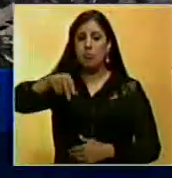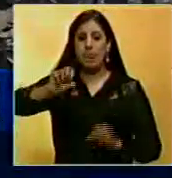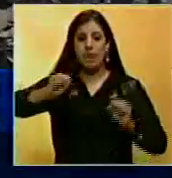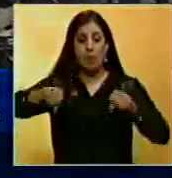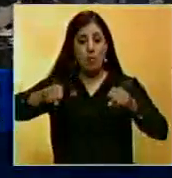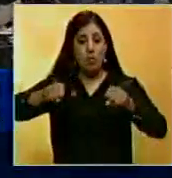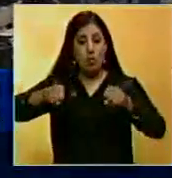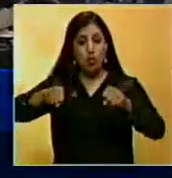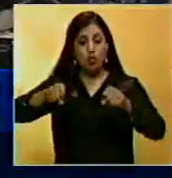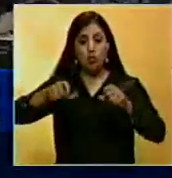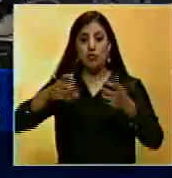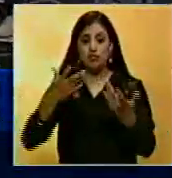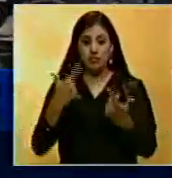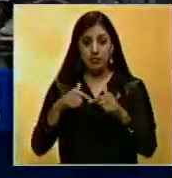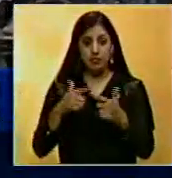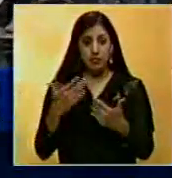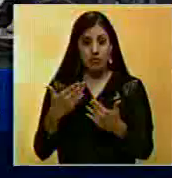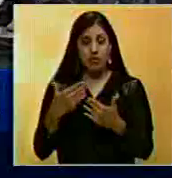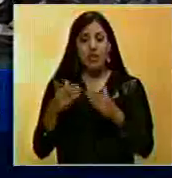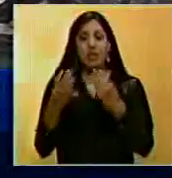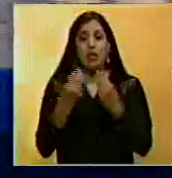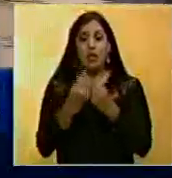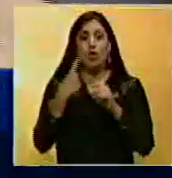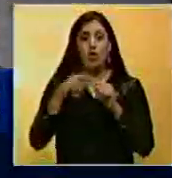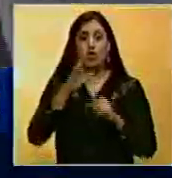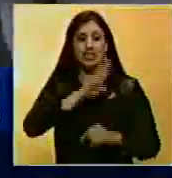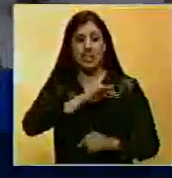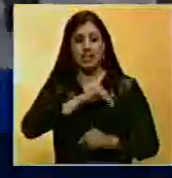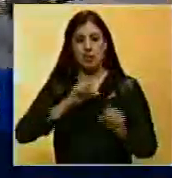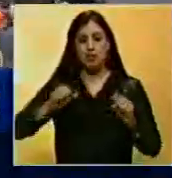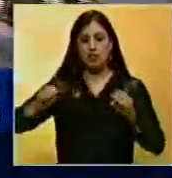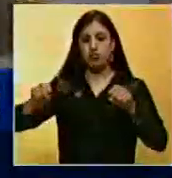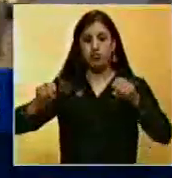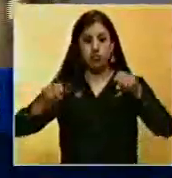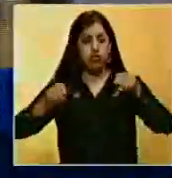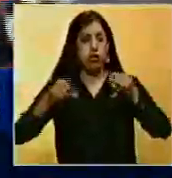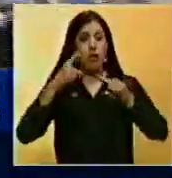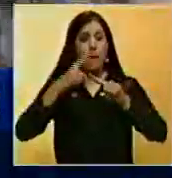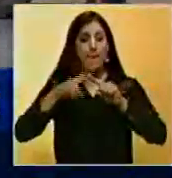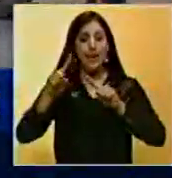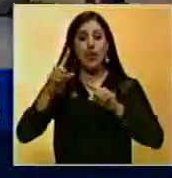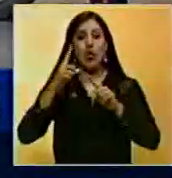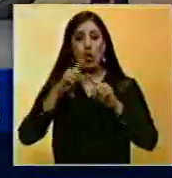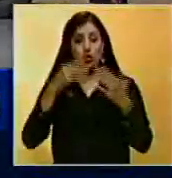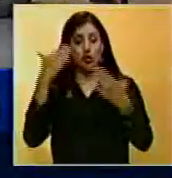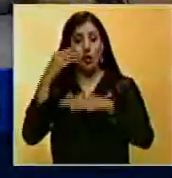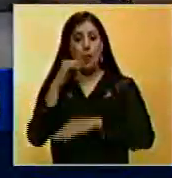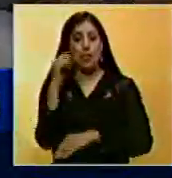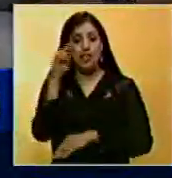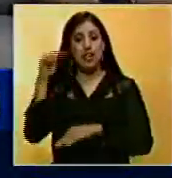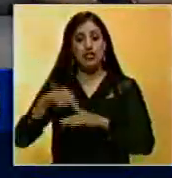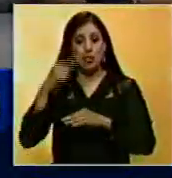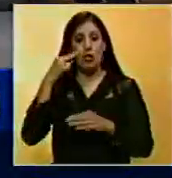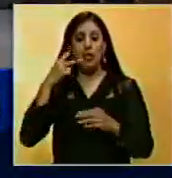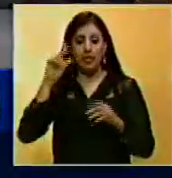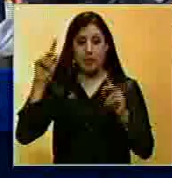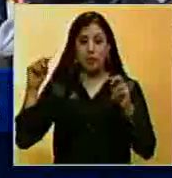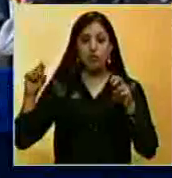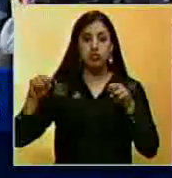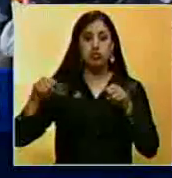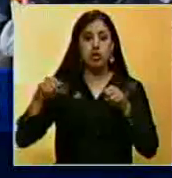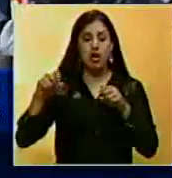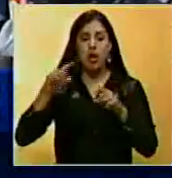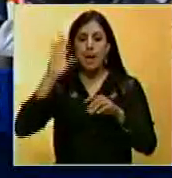una motocicleta de alta cilindrada junto a otro 6 CPC, cuando una comisión de la PNB que también se encontraba en el sector